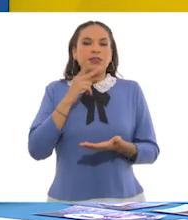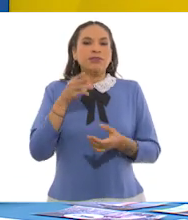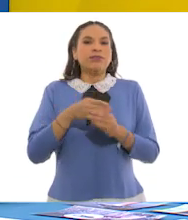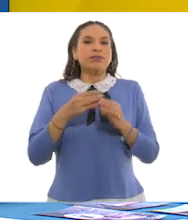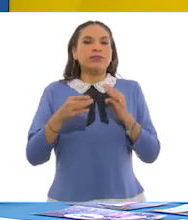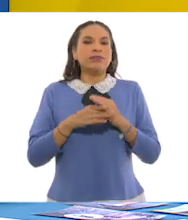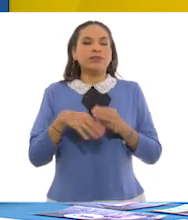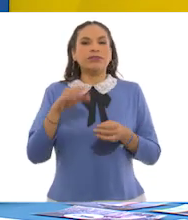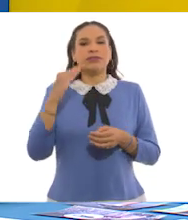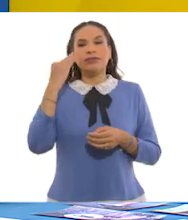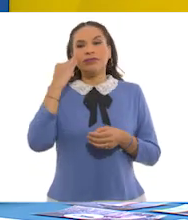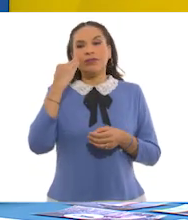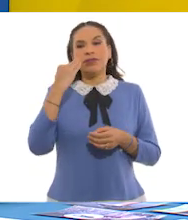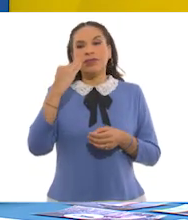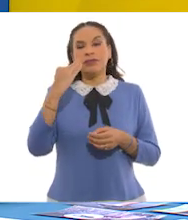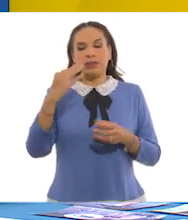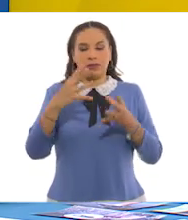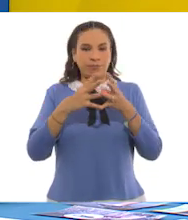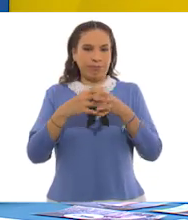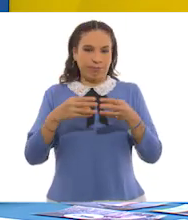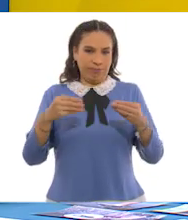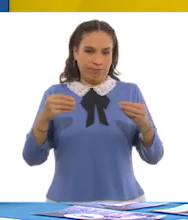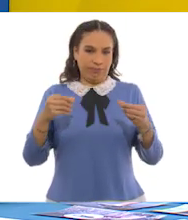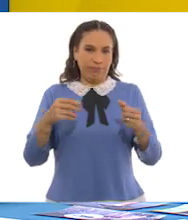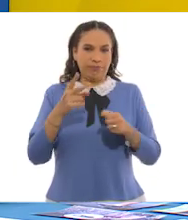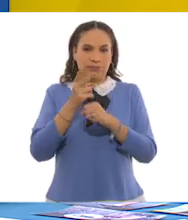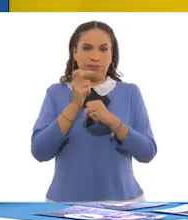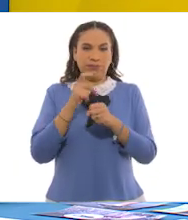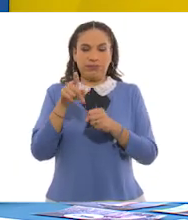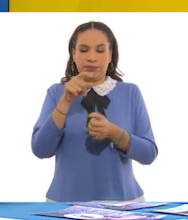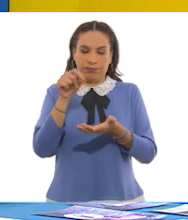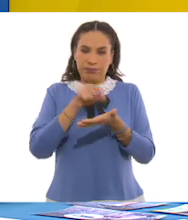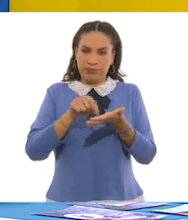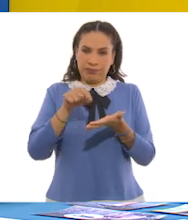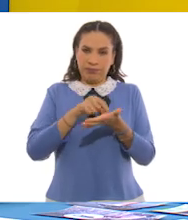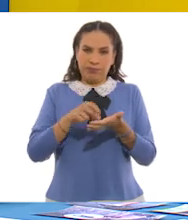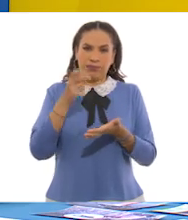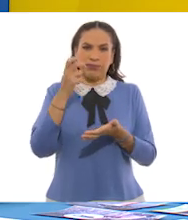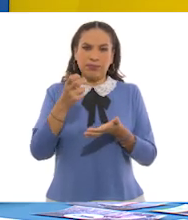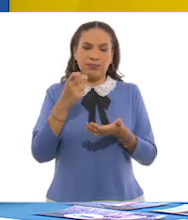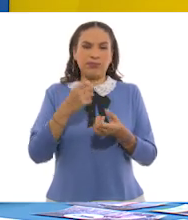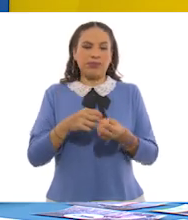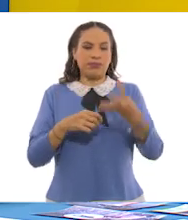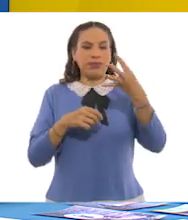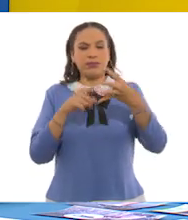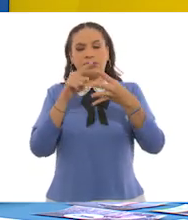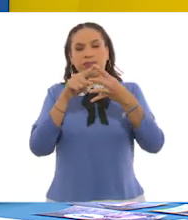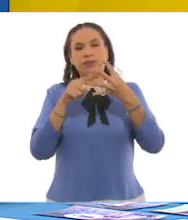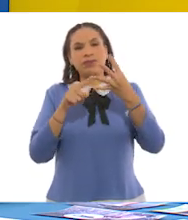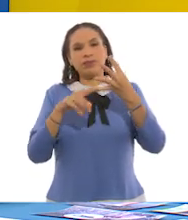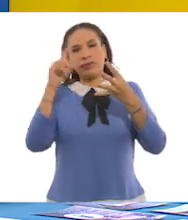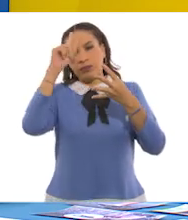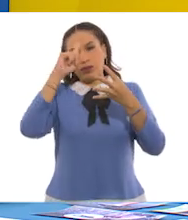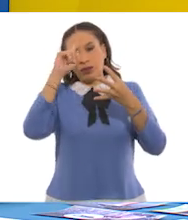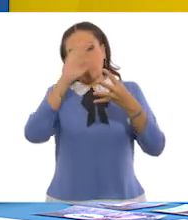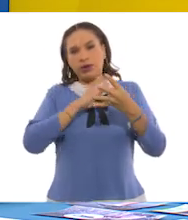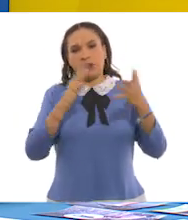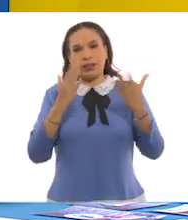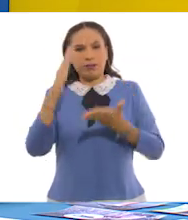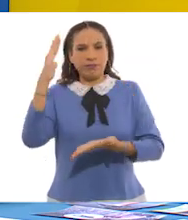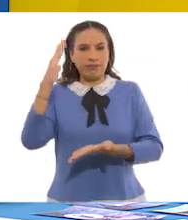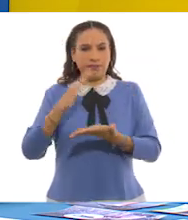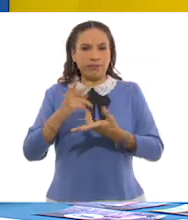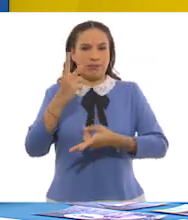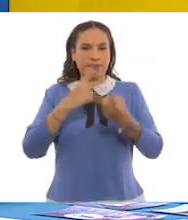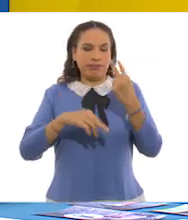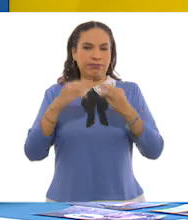materiales que tardan tanto en degradarse. Los invito a que tomen nota de estos cuatro consejos que podemos llevar a cabo para disminuir